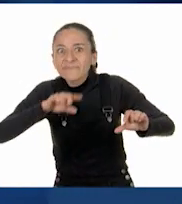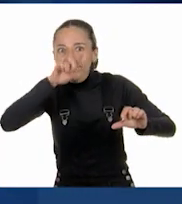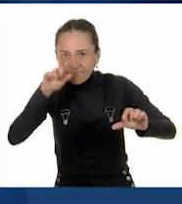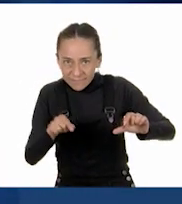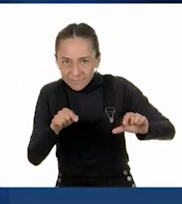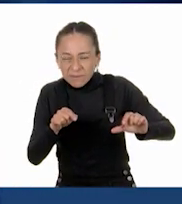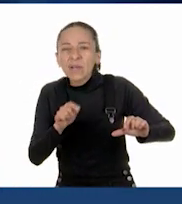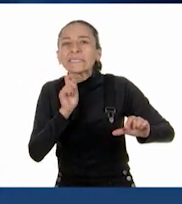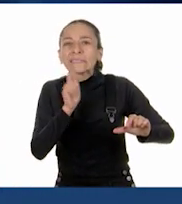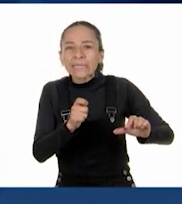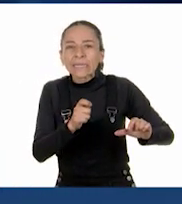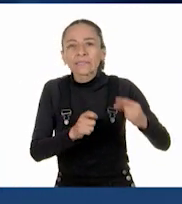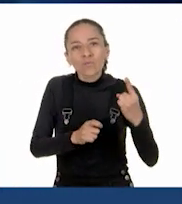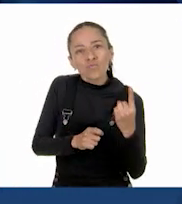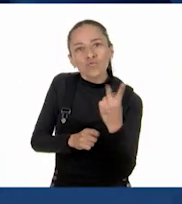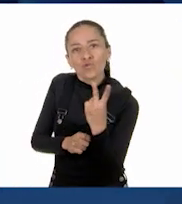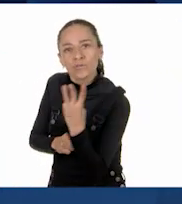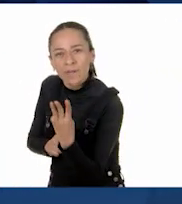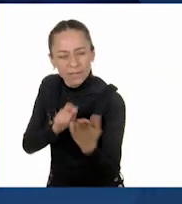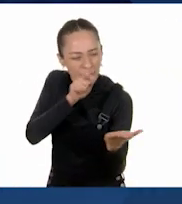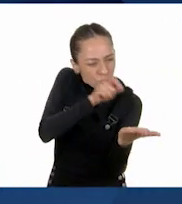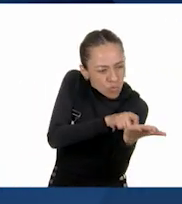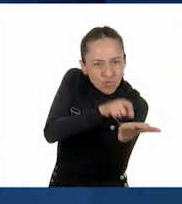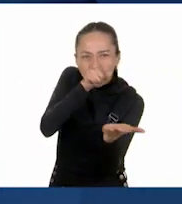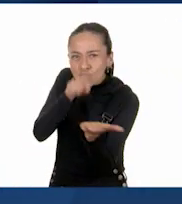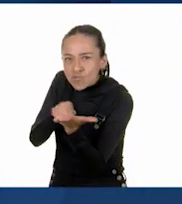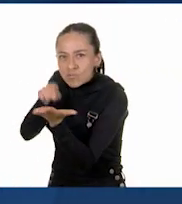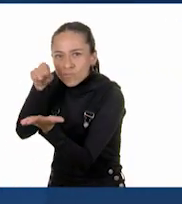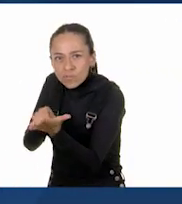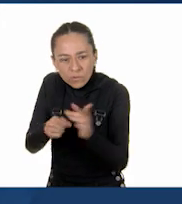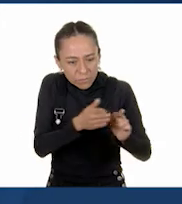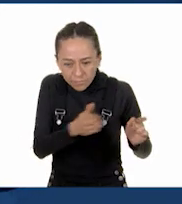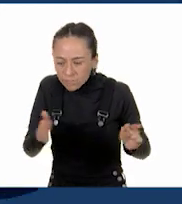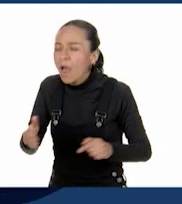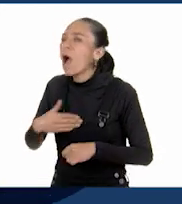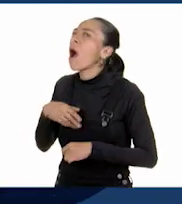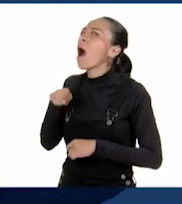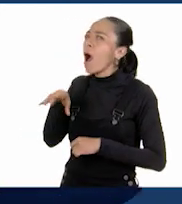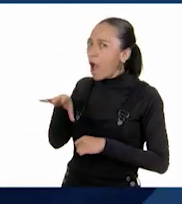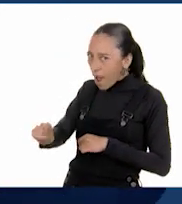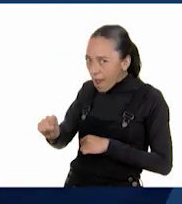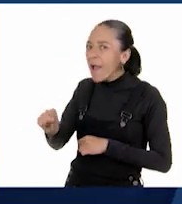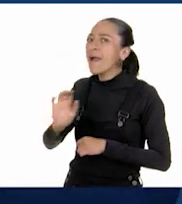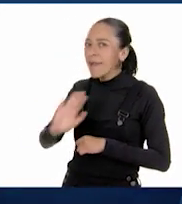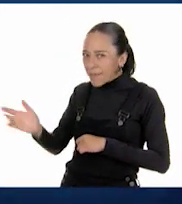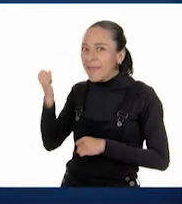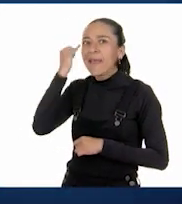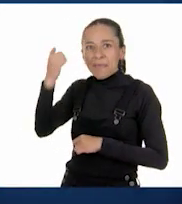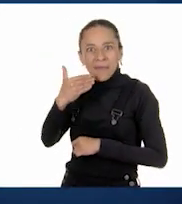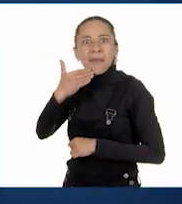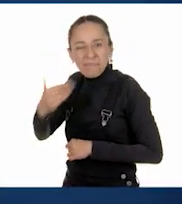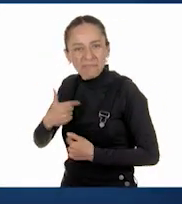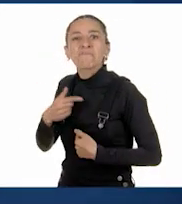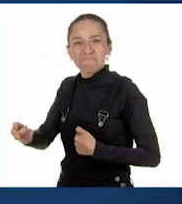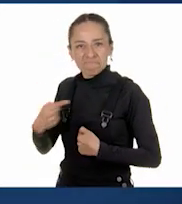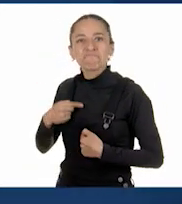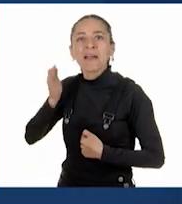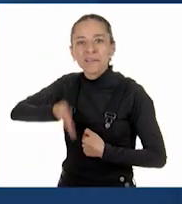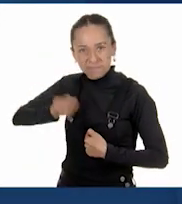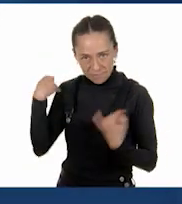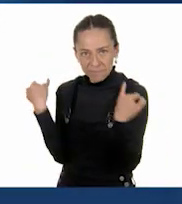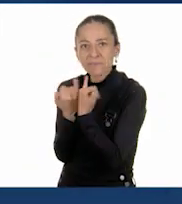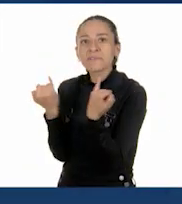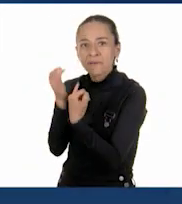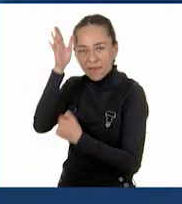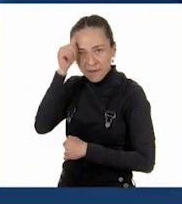Raúl, yo estoy de acuerdo con eso y ya imagino lo que quieres hacer. Niñas y niños, ¿ustedes ya pensaron en